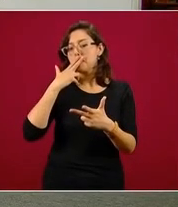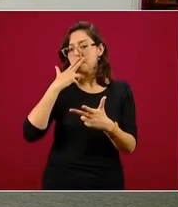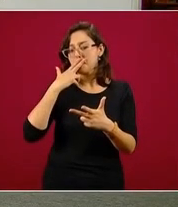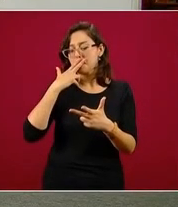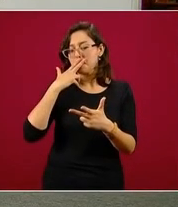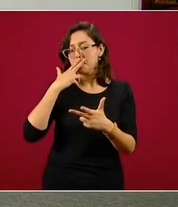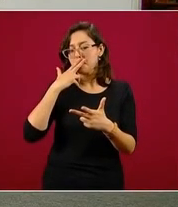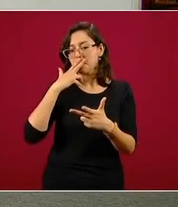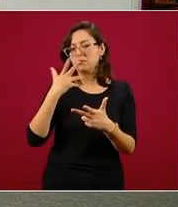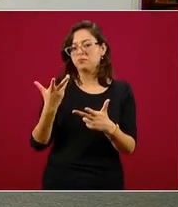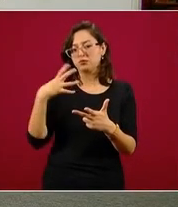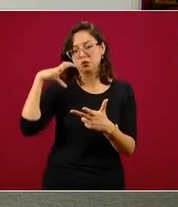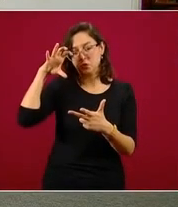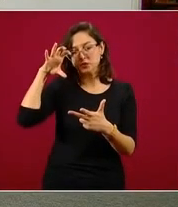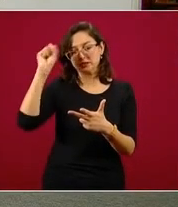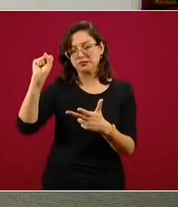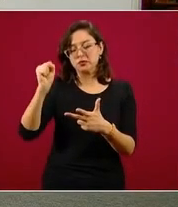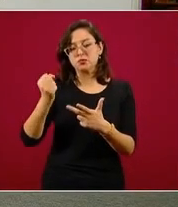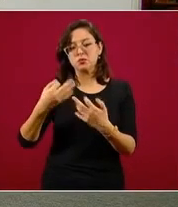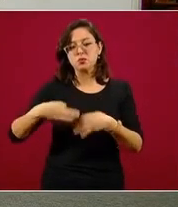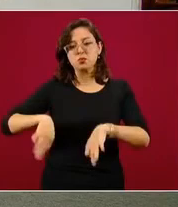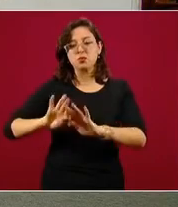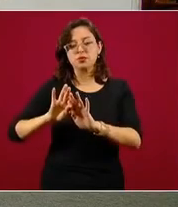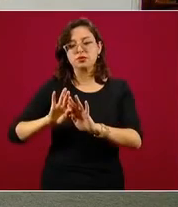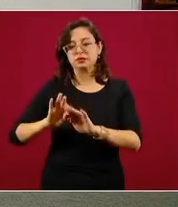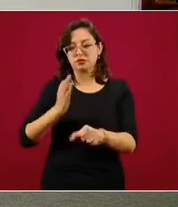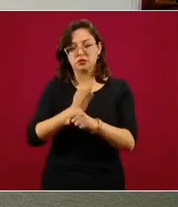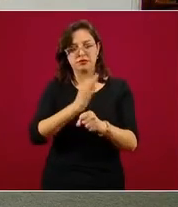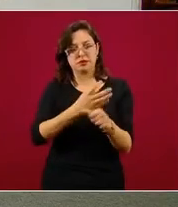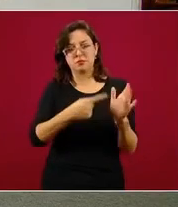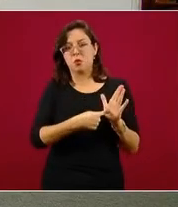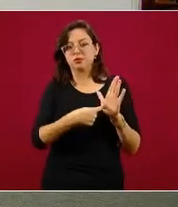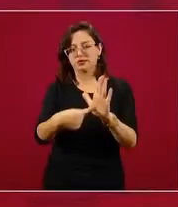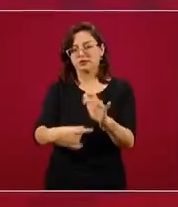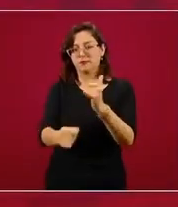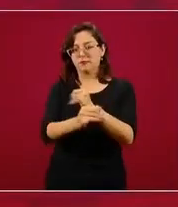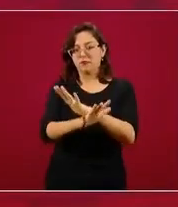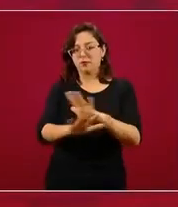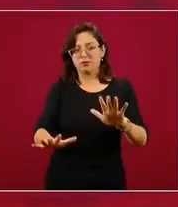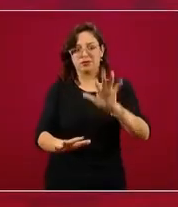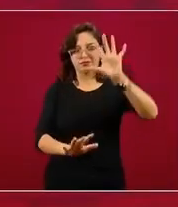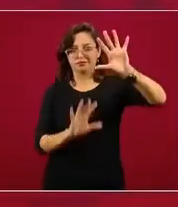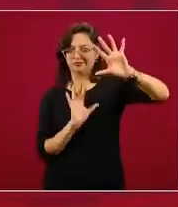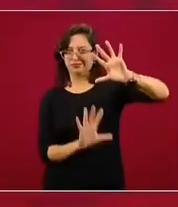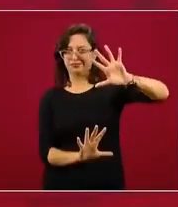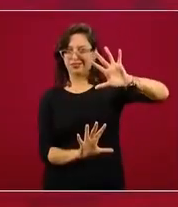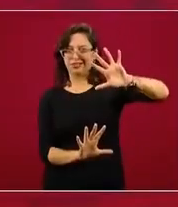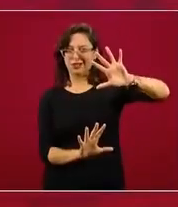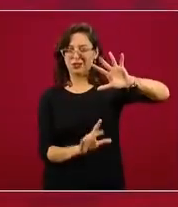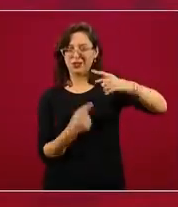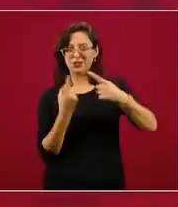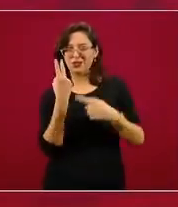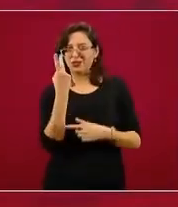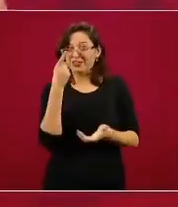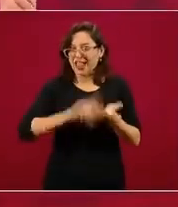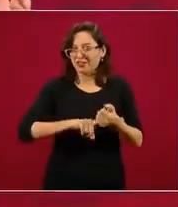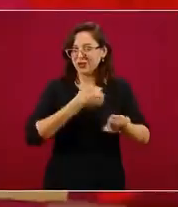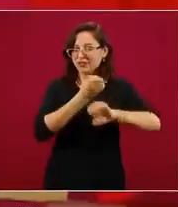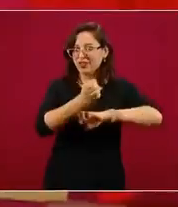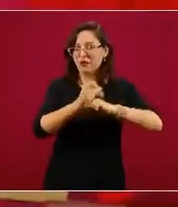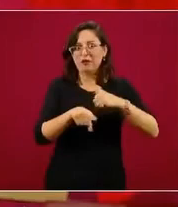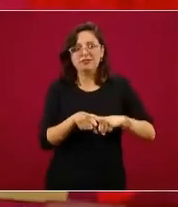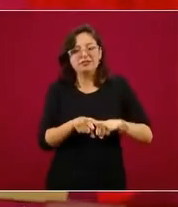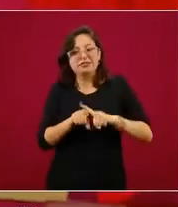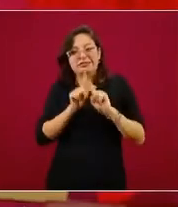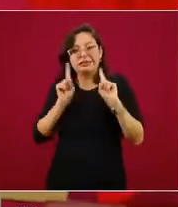del cual derivó este concepto importante que presentó el doctor Ricardo Cortés de la regionalización interna en los estados